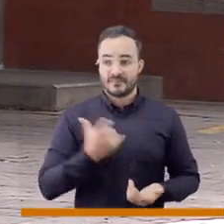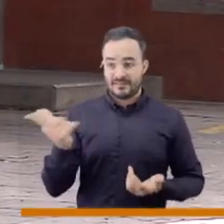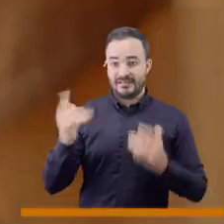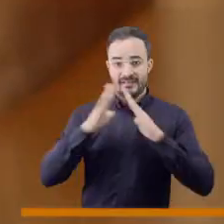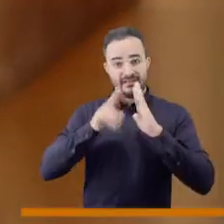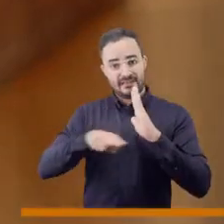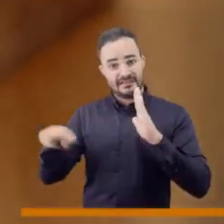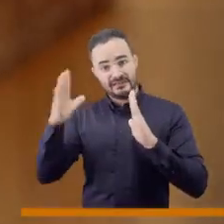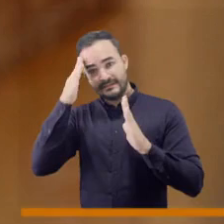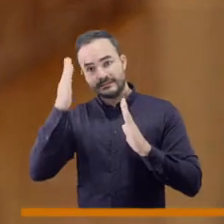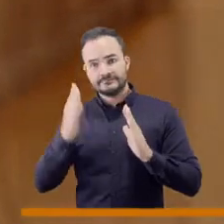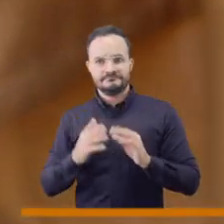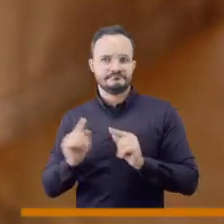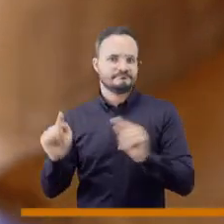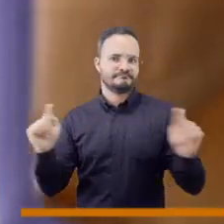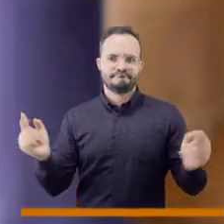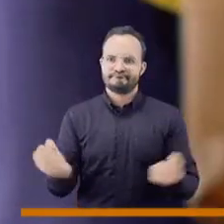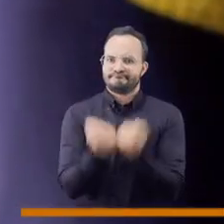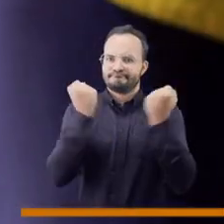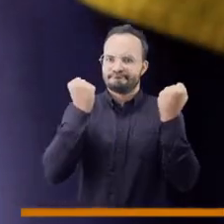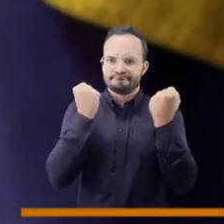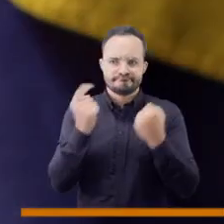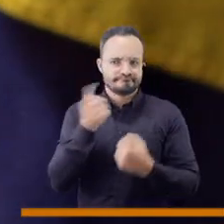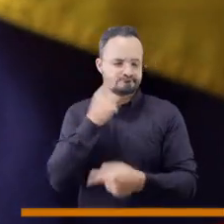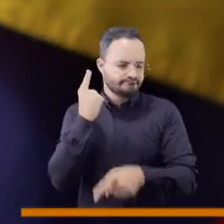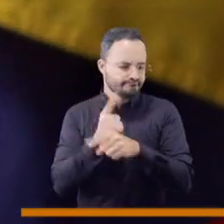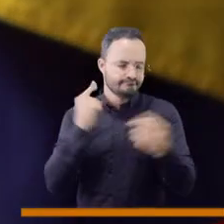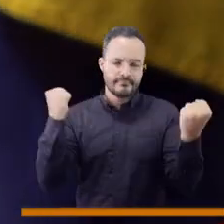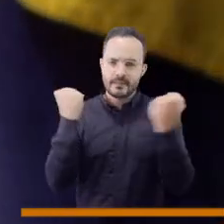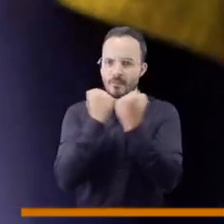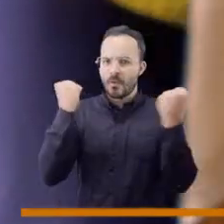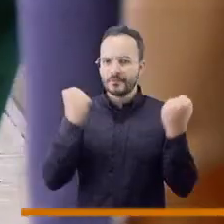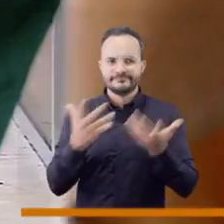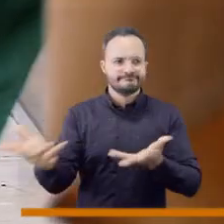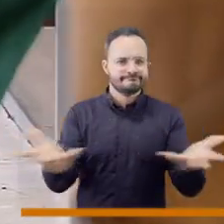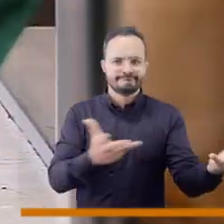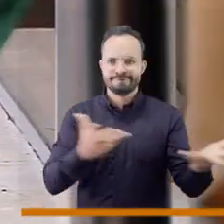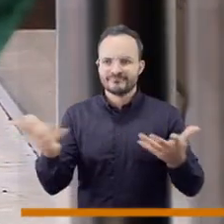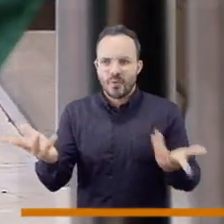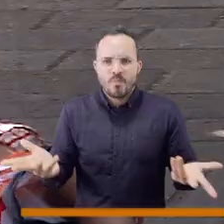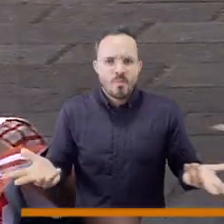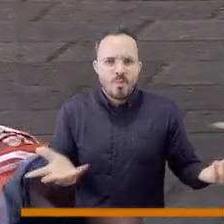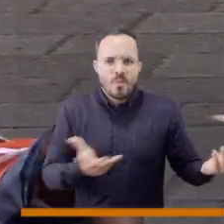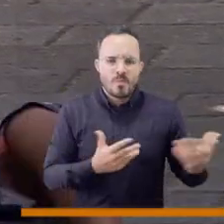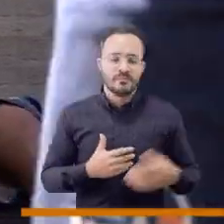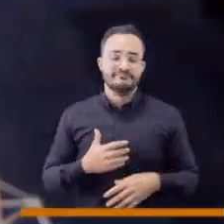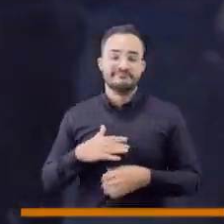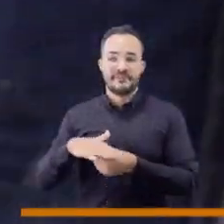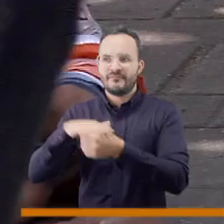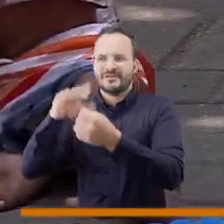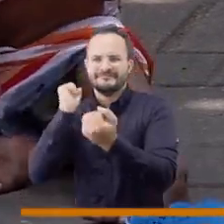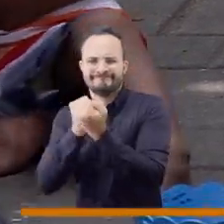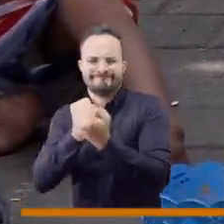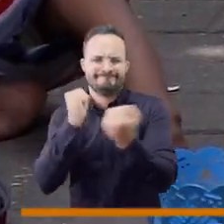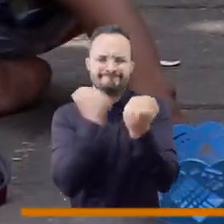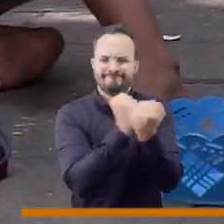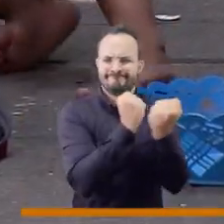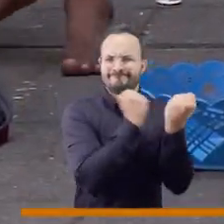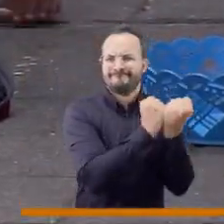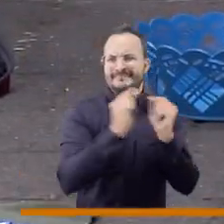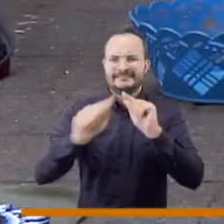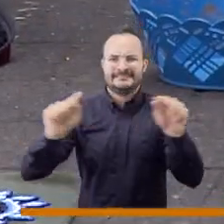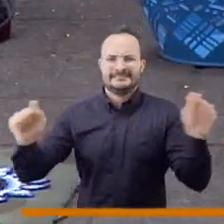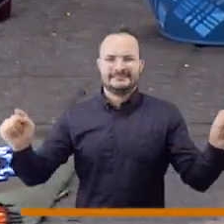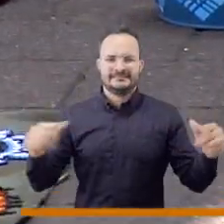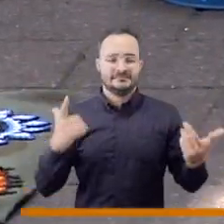explotación, de mendicidad. Los inquilinatos resultaron ser otro problema, usted ya lo mencionaba, están estallados, no le cabe más gente